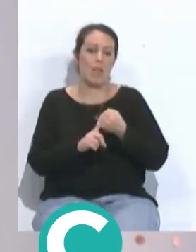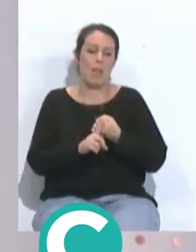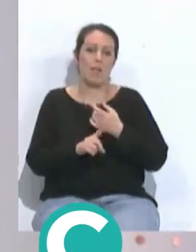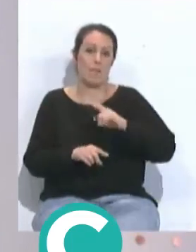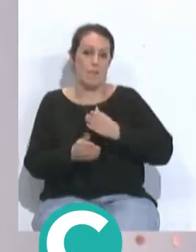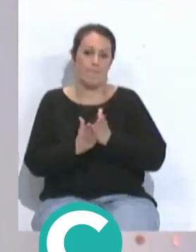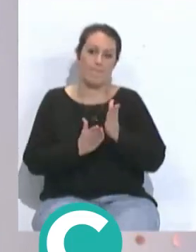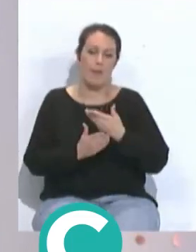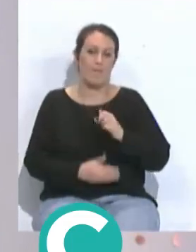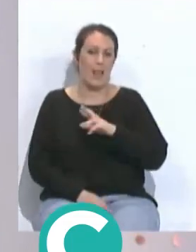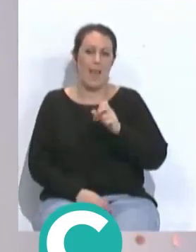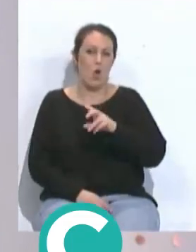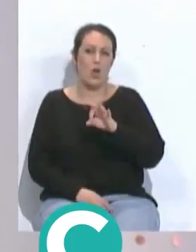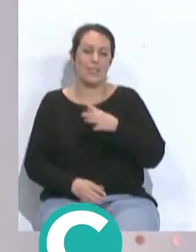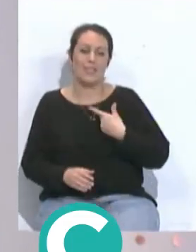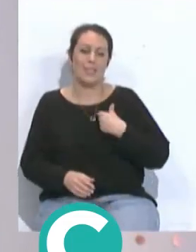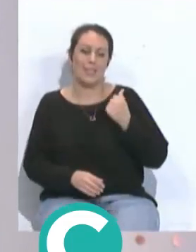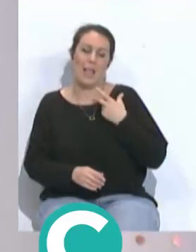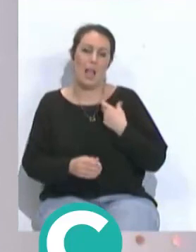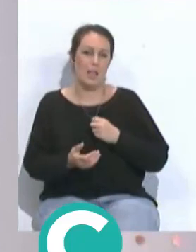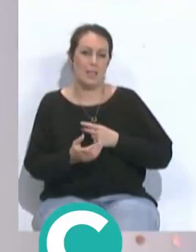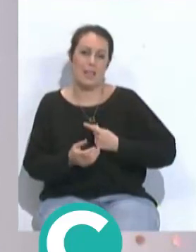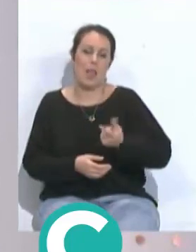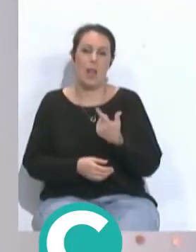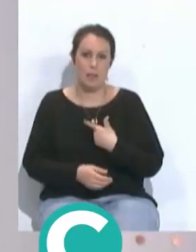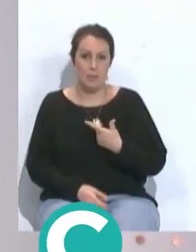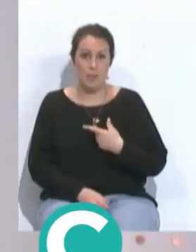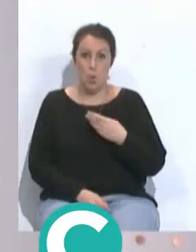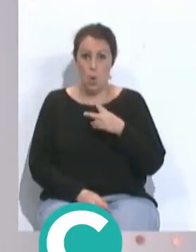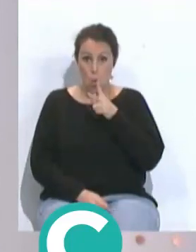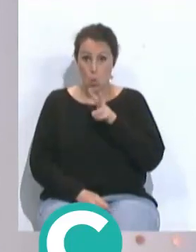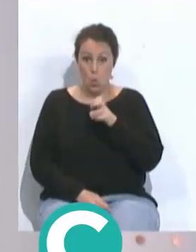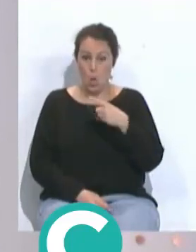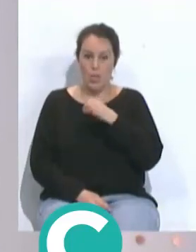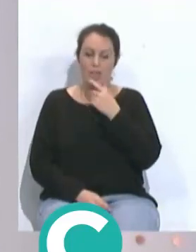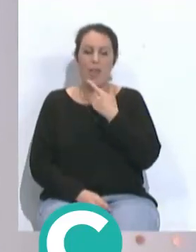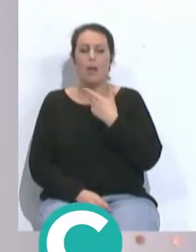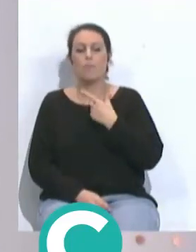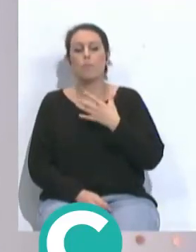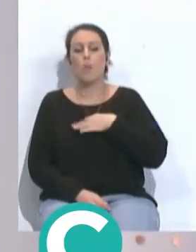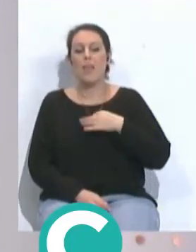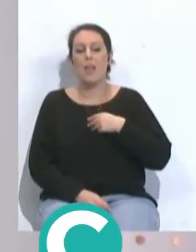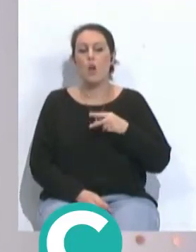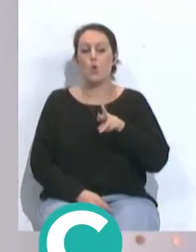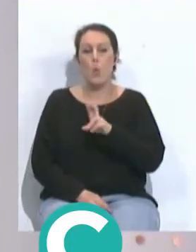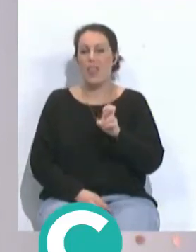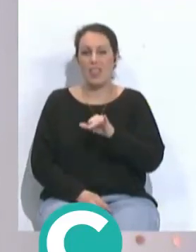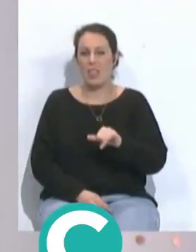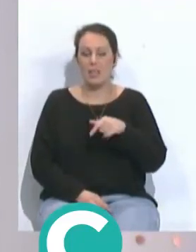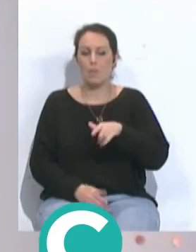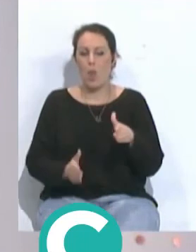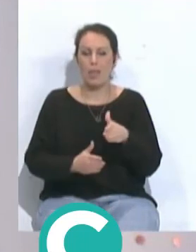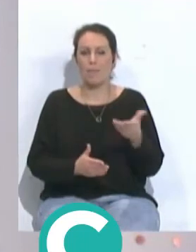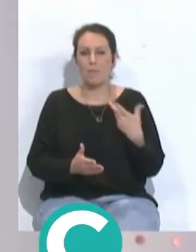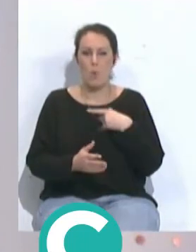tiene también la predicción de la salida atrás comentaba Hugo la posibilidad de Pesela por Víctor Ruiz pues Víctor Ruiz si vemos esta temporada